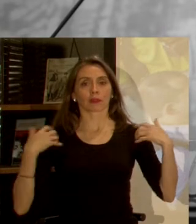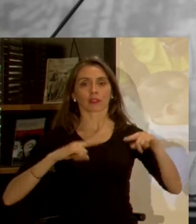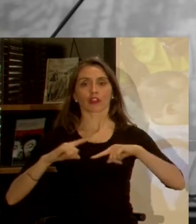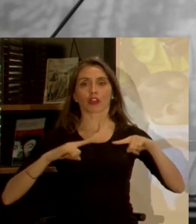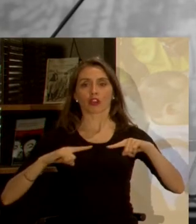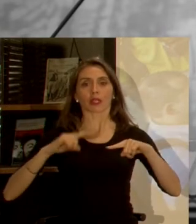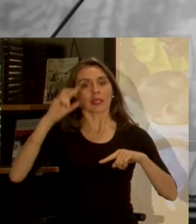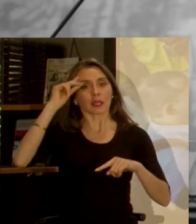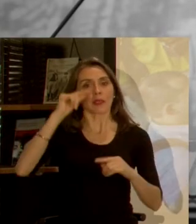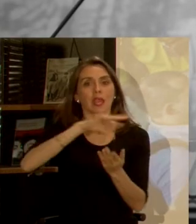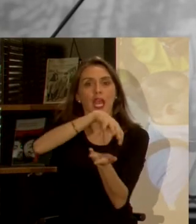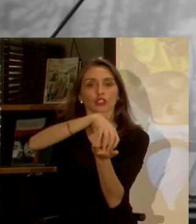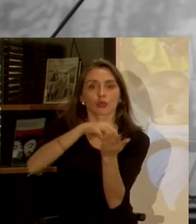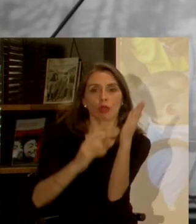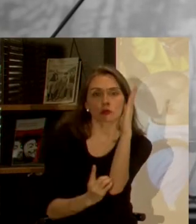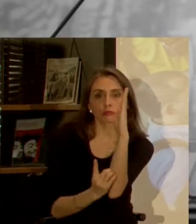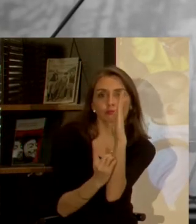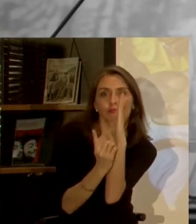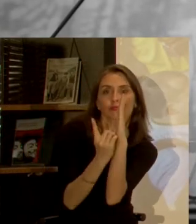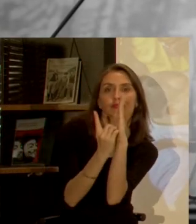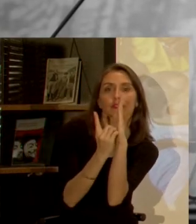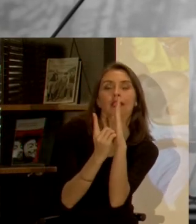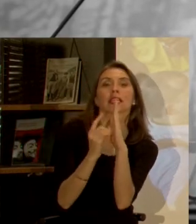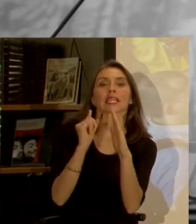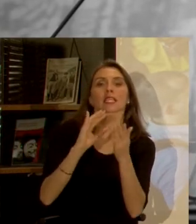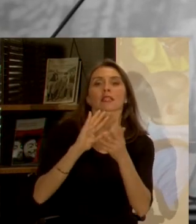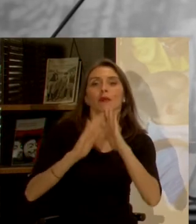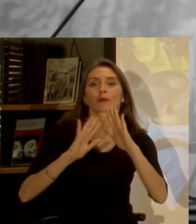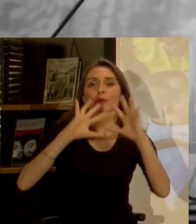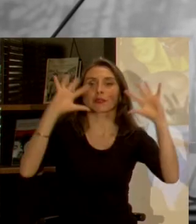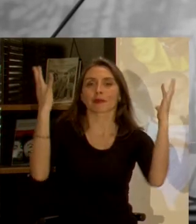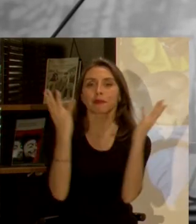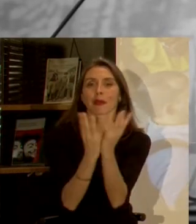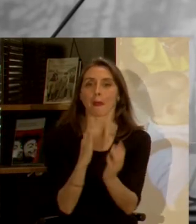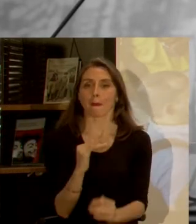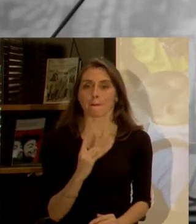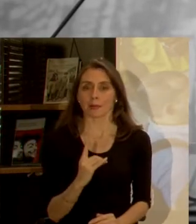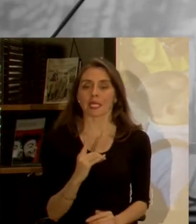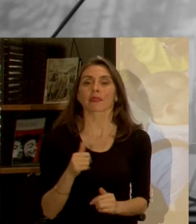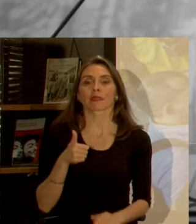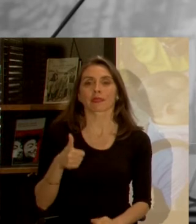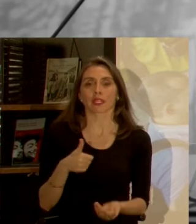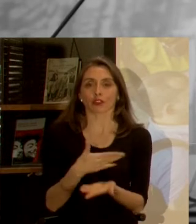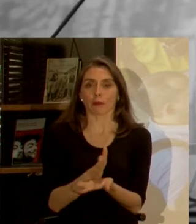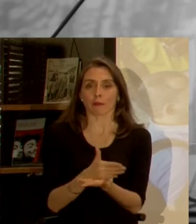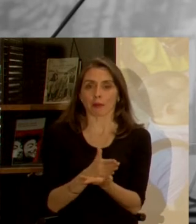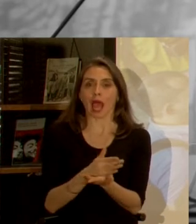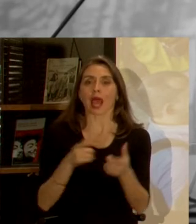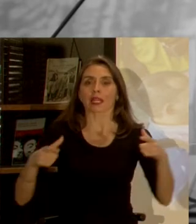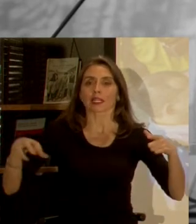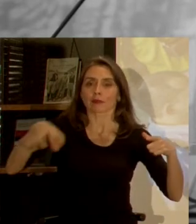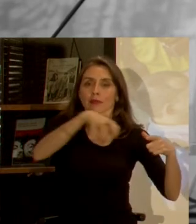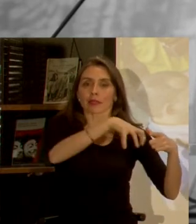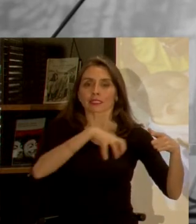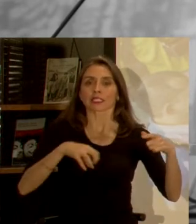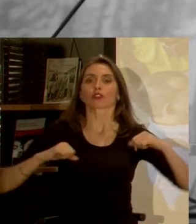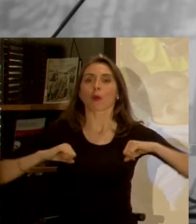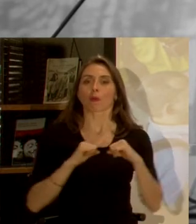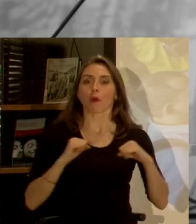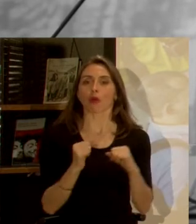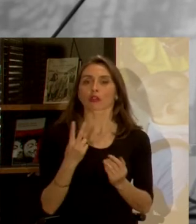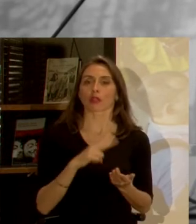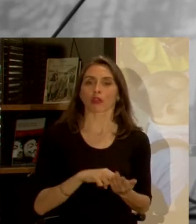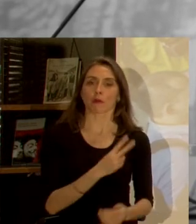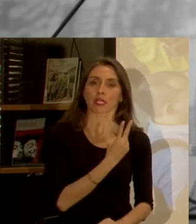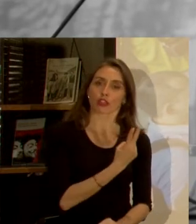de la iniciativa de ciudades emergentes y sostenibles del BID. Ha sido directora de planeación distrital de Bogotá y entre los años